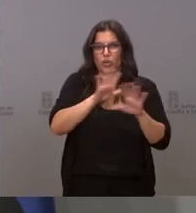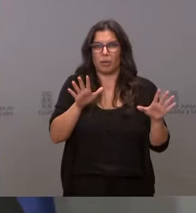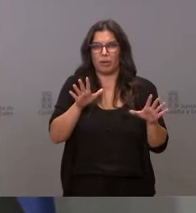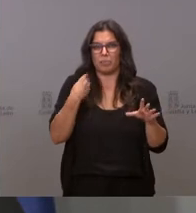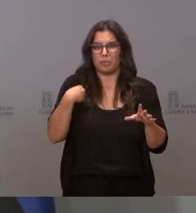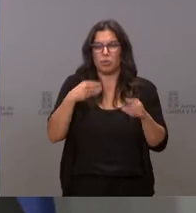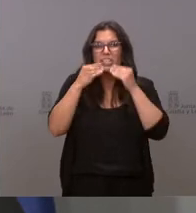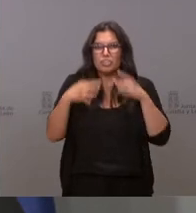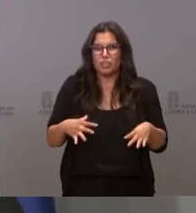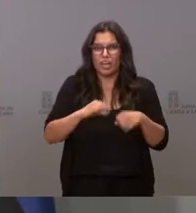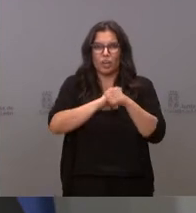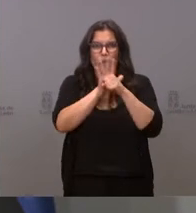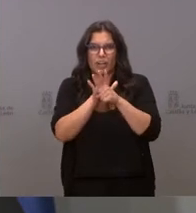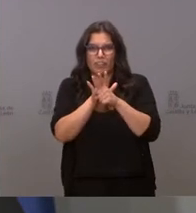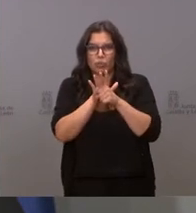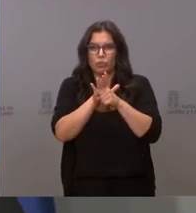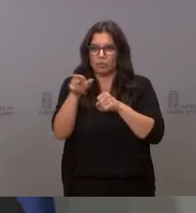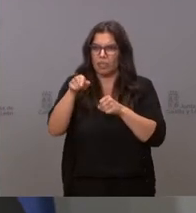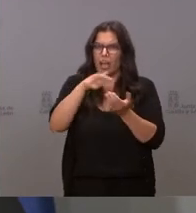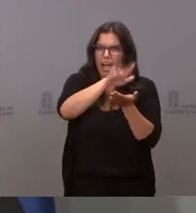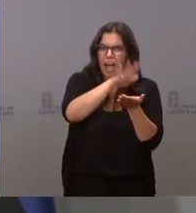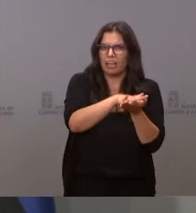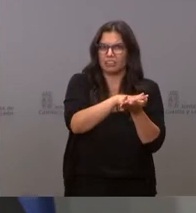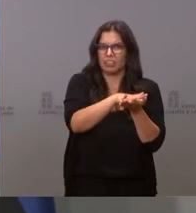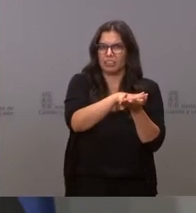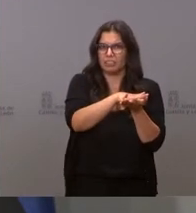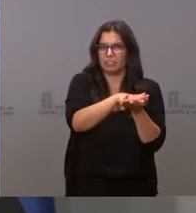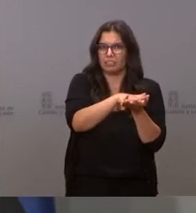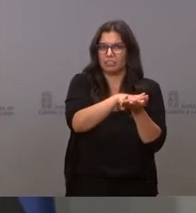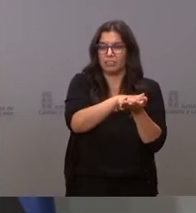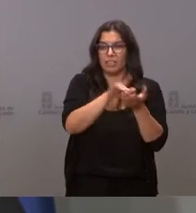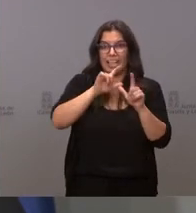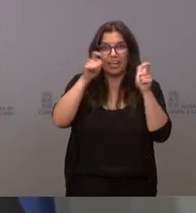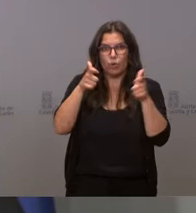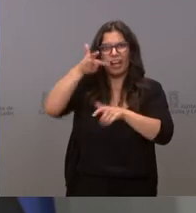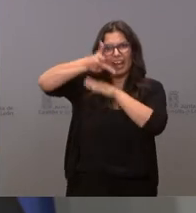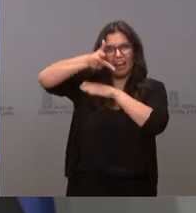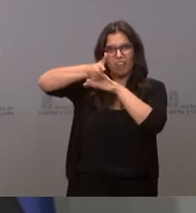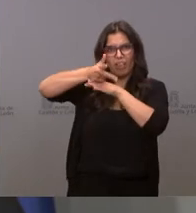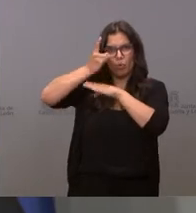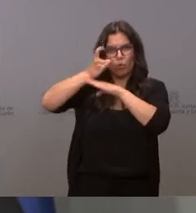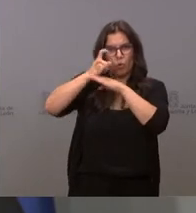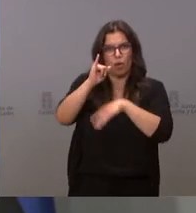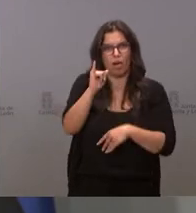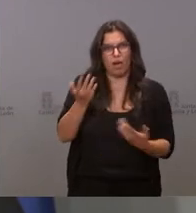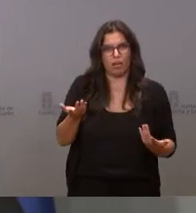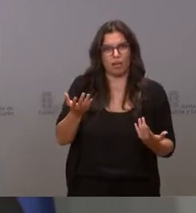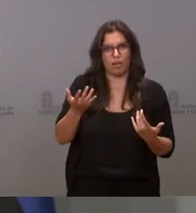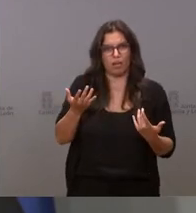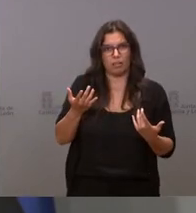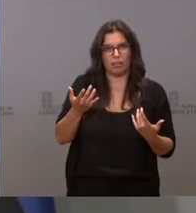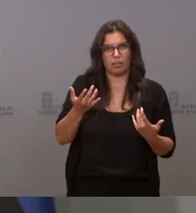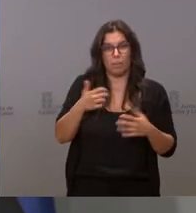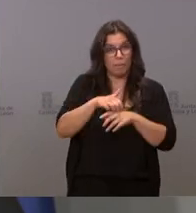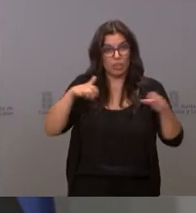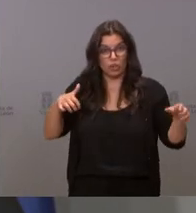está en esas actas. Estas reuniones han sido grabadas, la inmensa mayoría